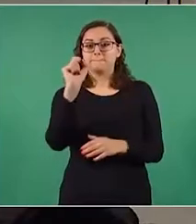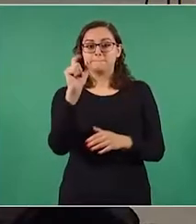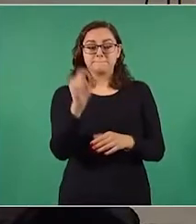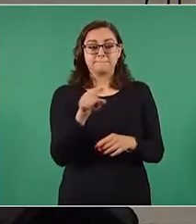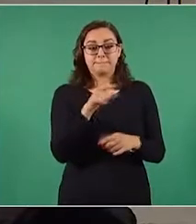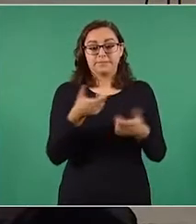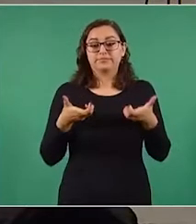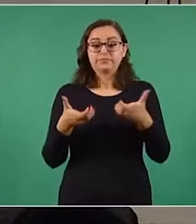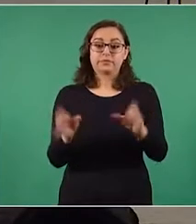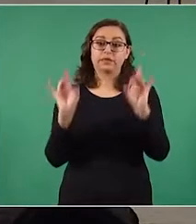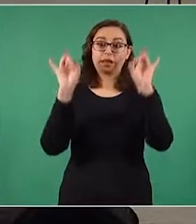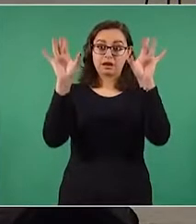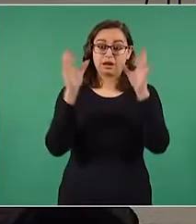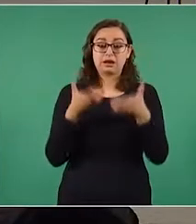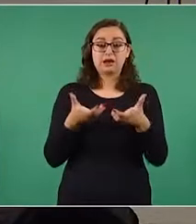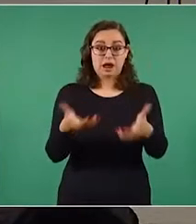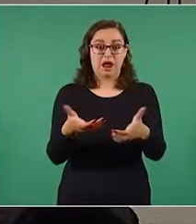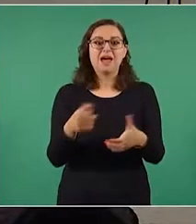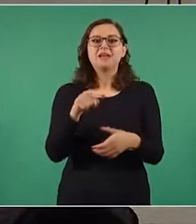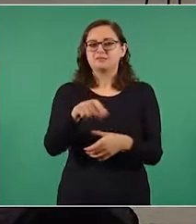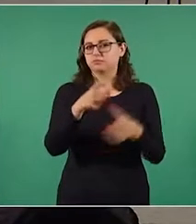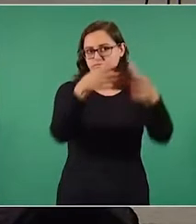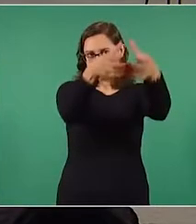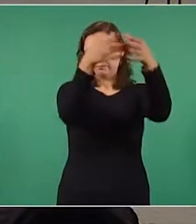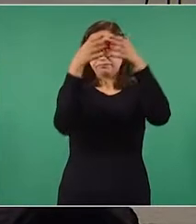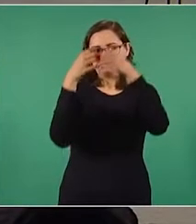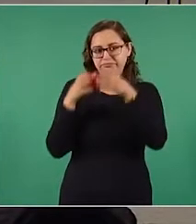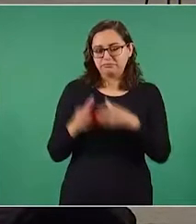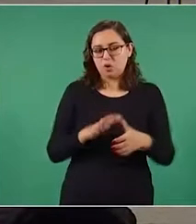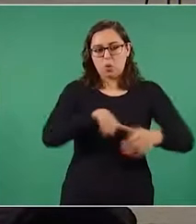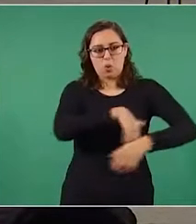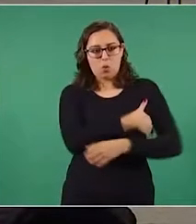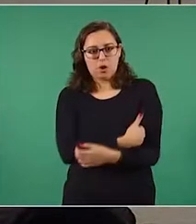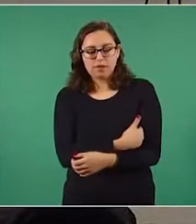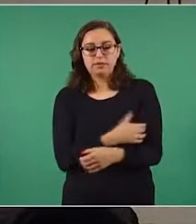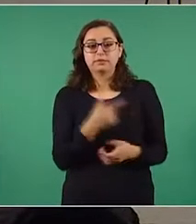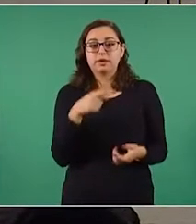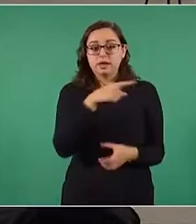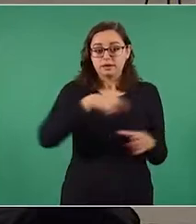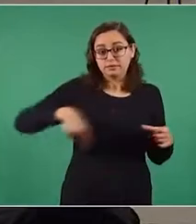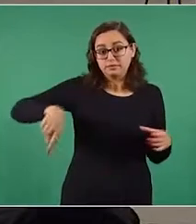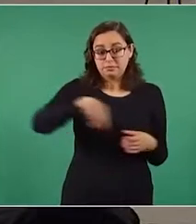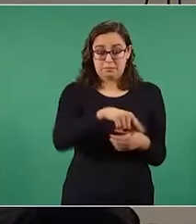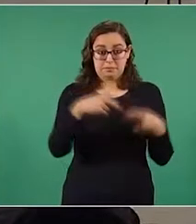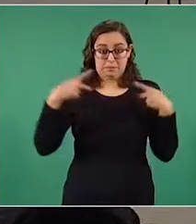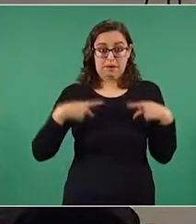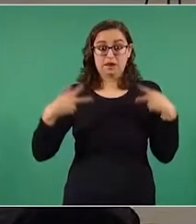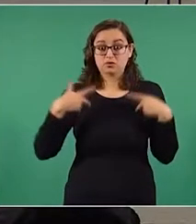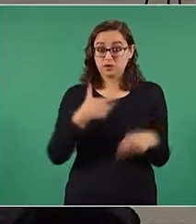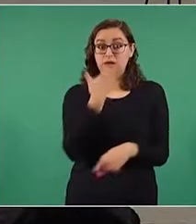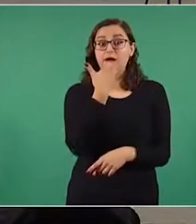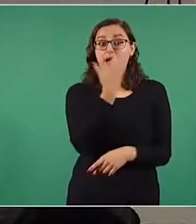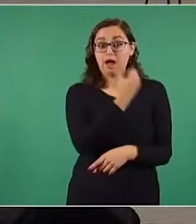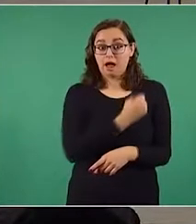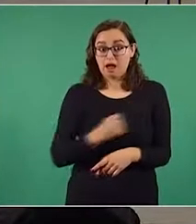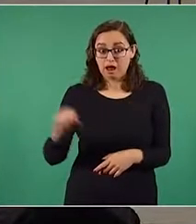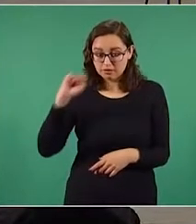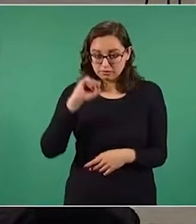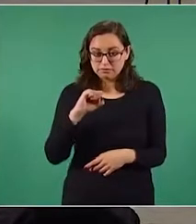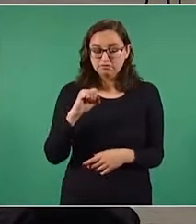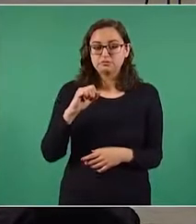sobre el paseo de la reforma. Este conjunto ha sido atendido por personal especializado en materias de